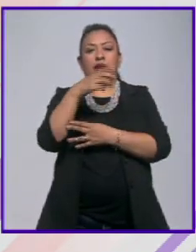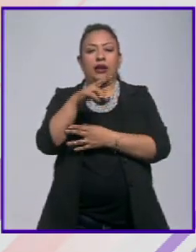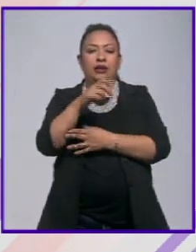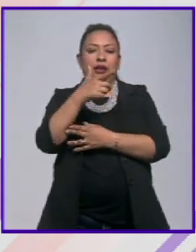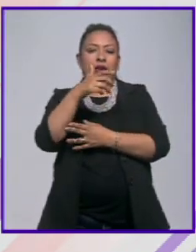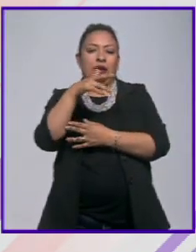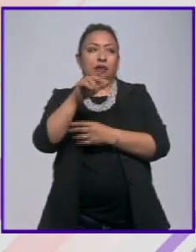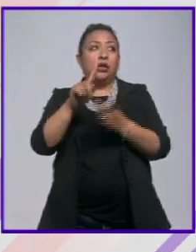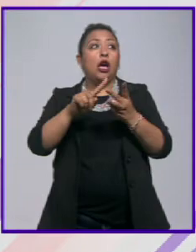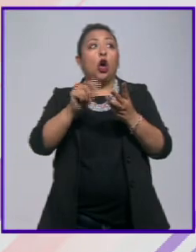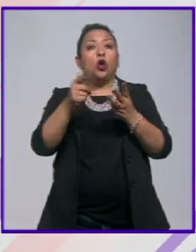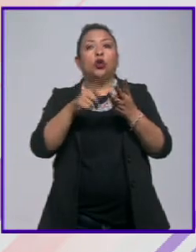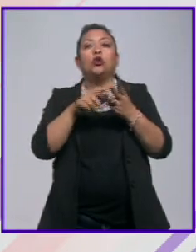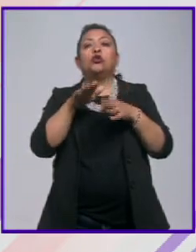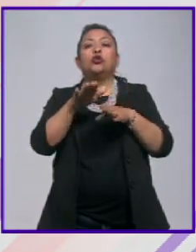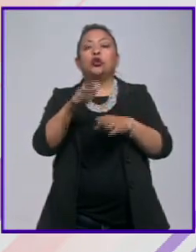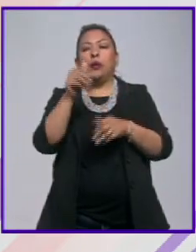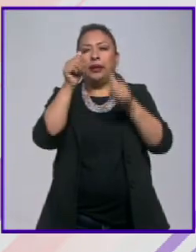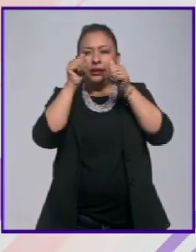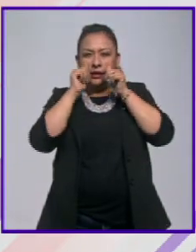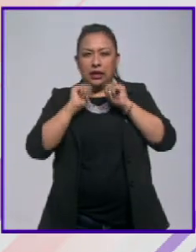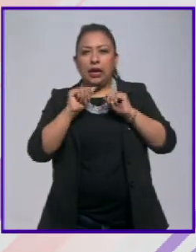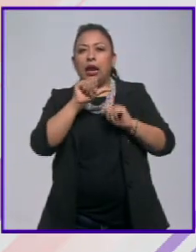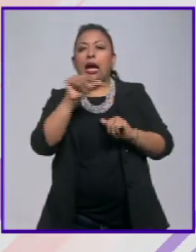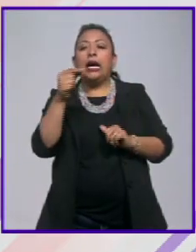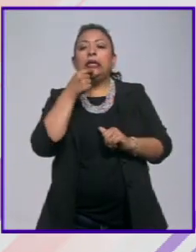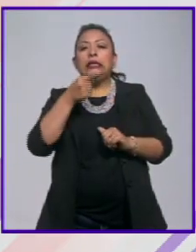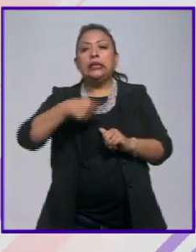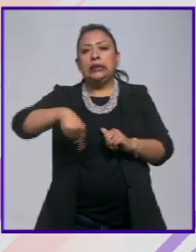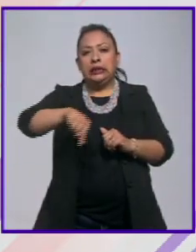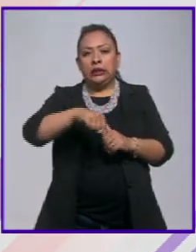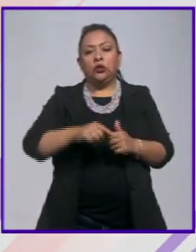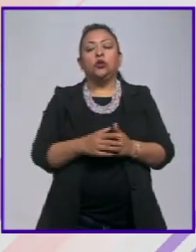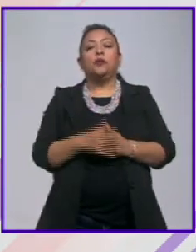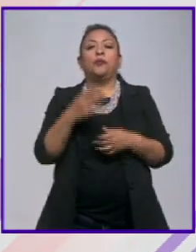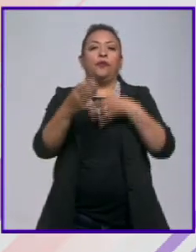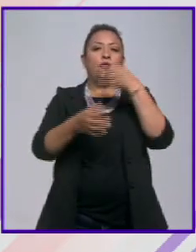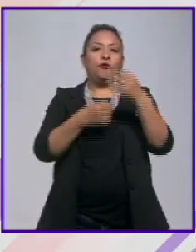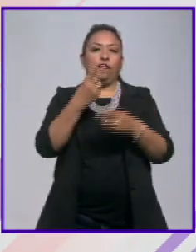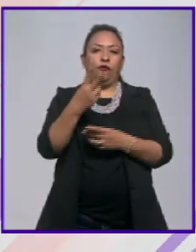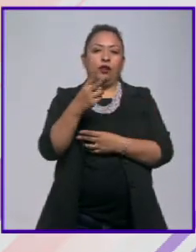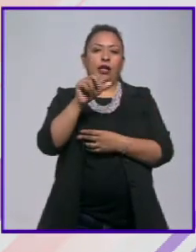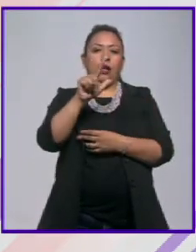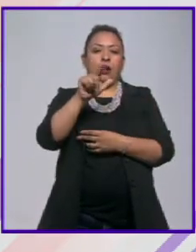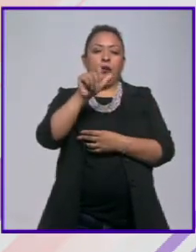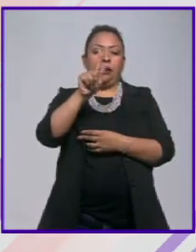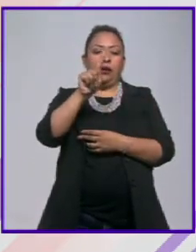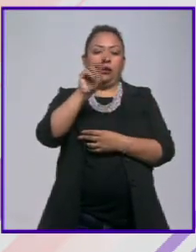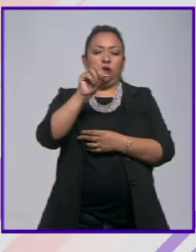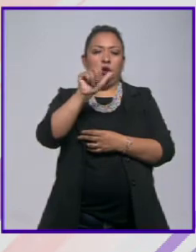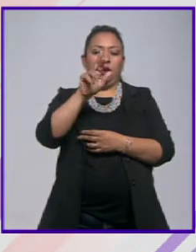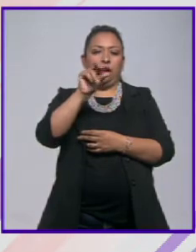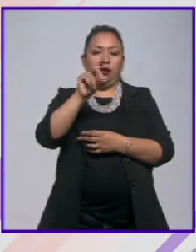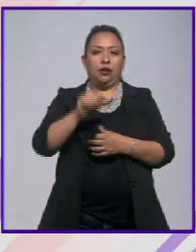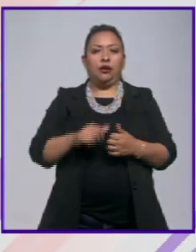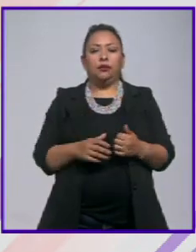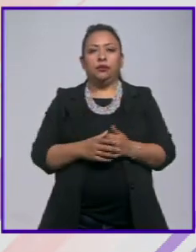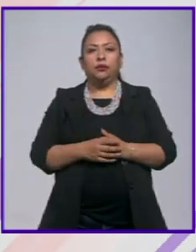Roballo y uno más sobre la ceguera dirigida a los niños Noticias 22 Alberto Aranda